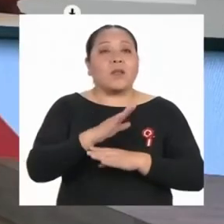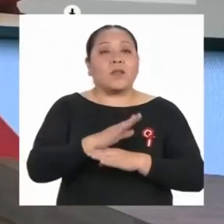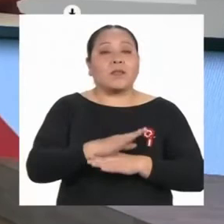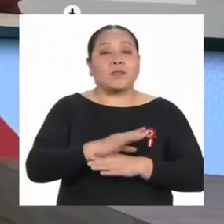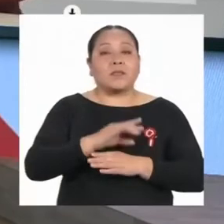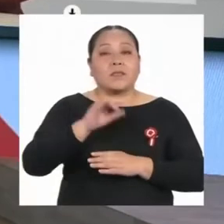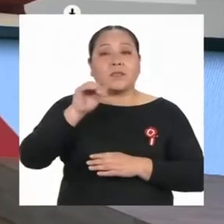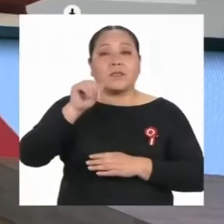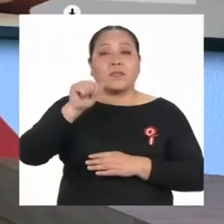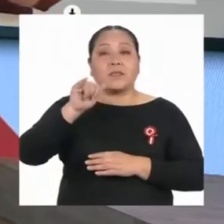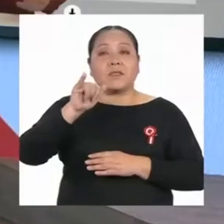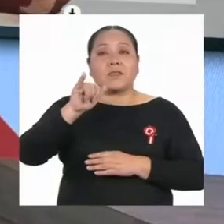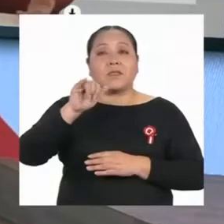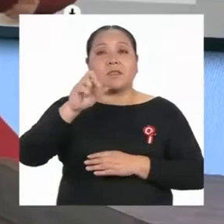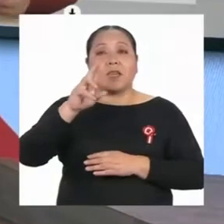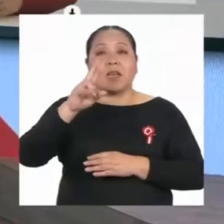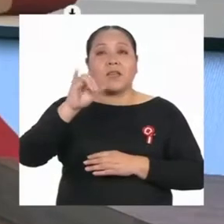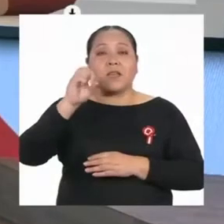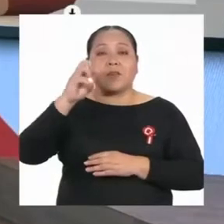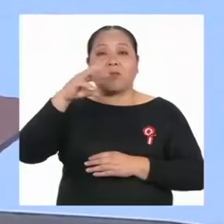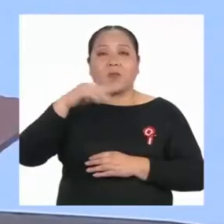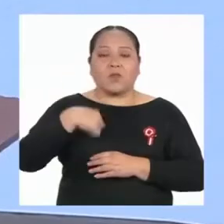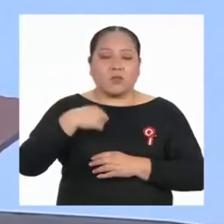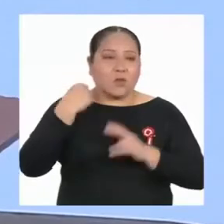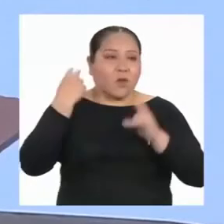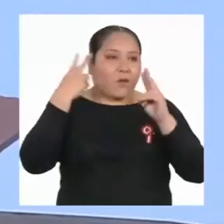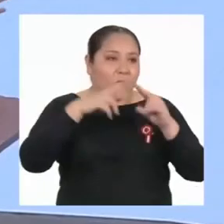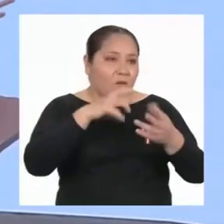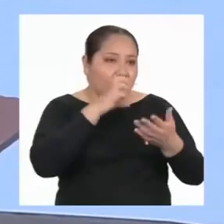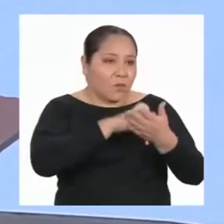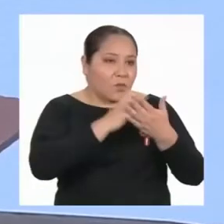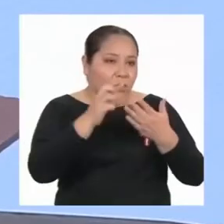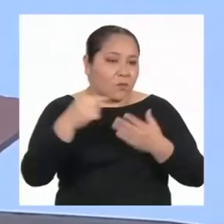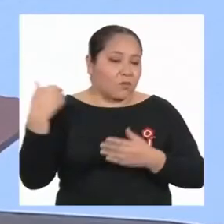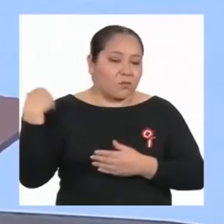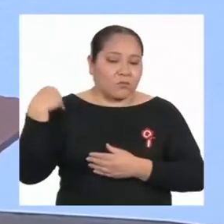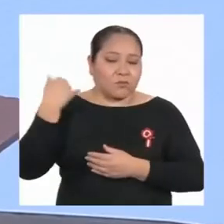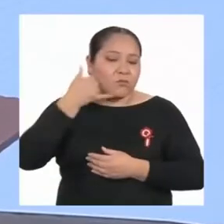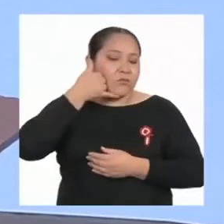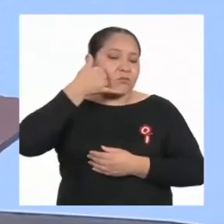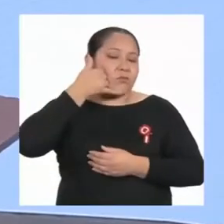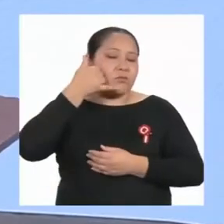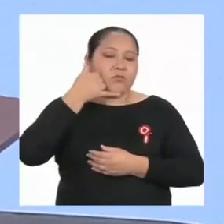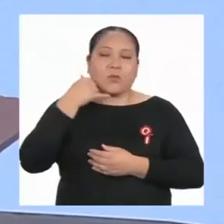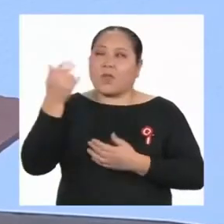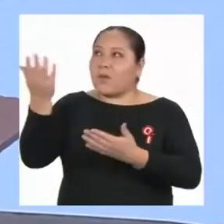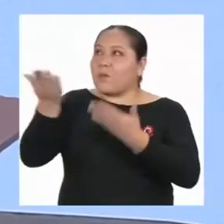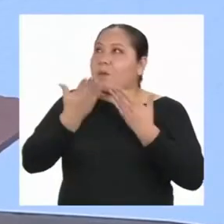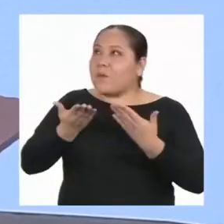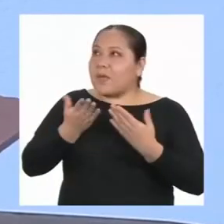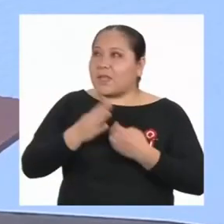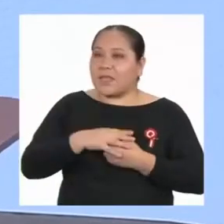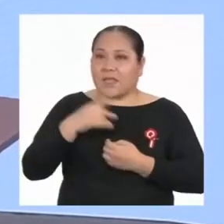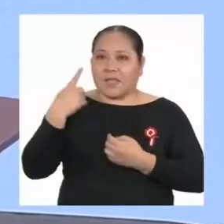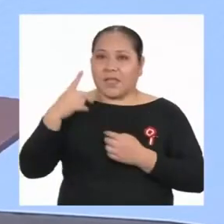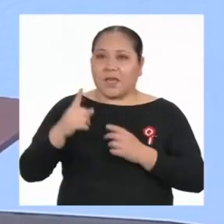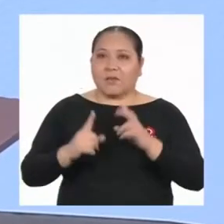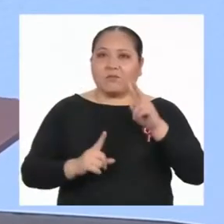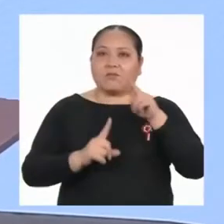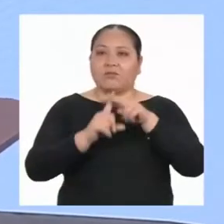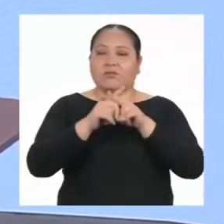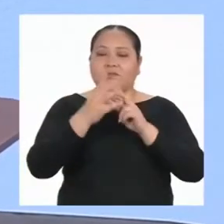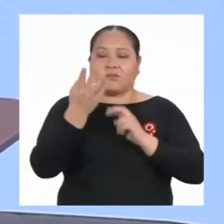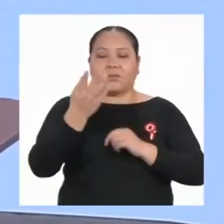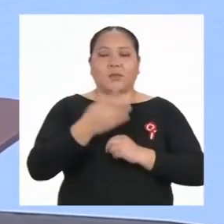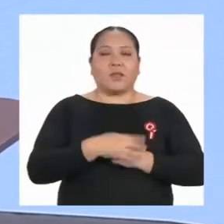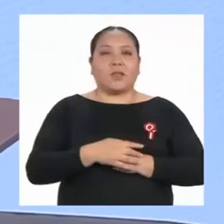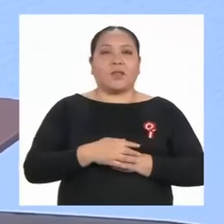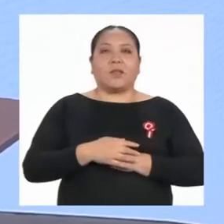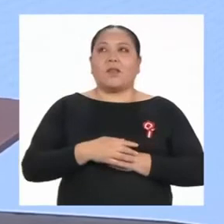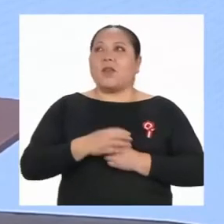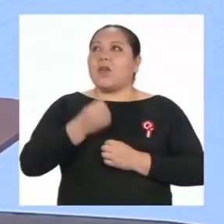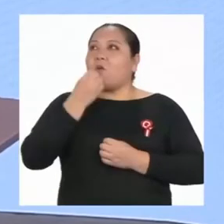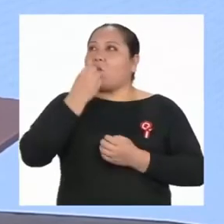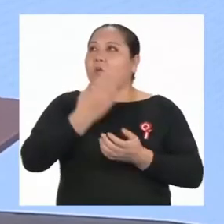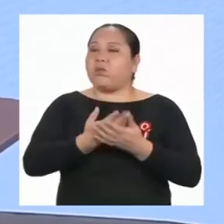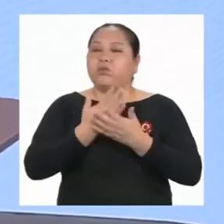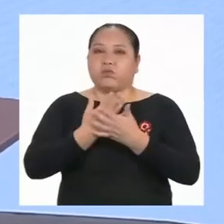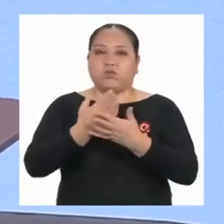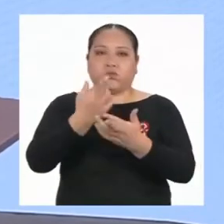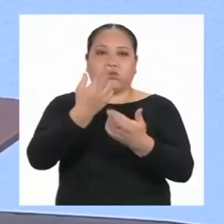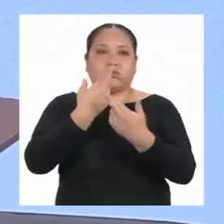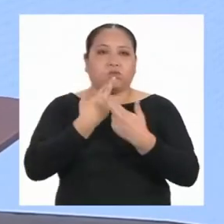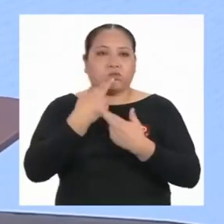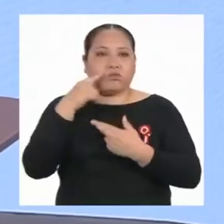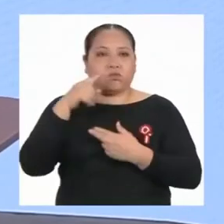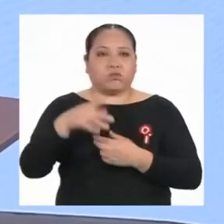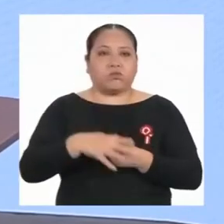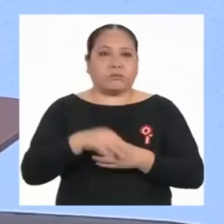Justo estaba viendo el programa y me llamaste. ¡Profesora! ¡Bienvenida! ¡Está al aire! ¡Qué bueno que respondió a mi